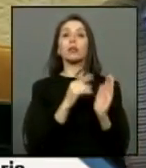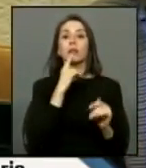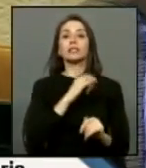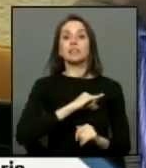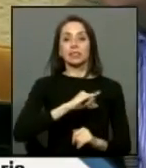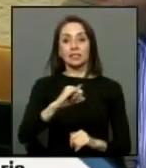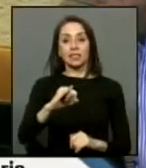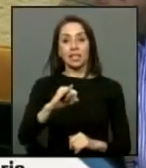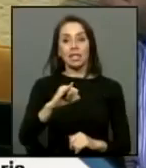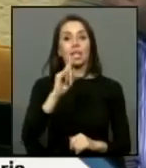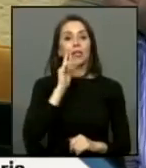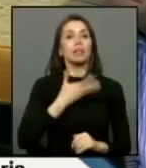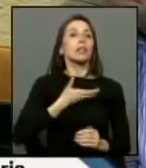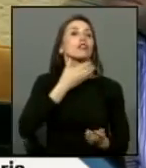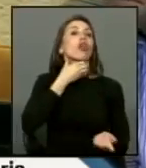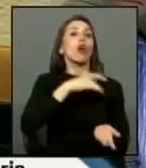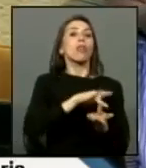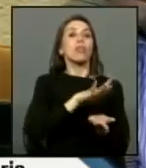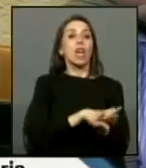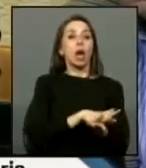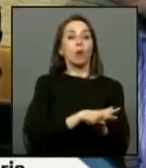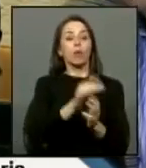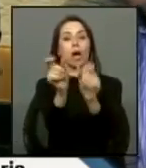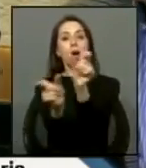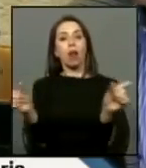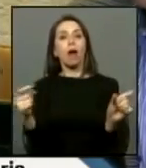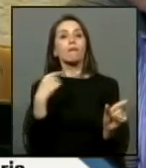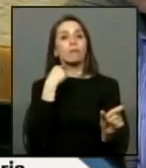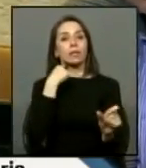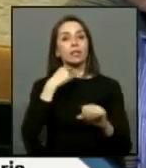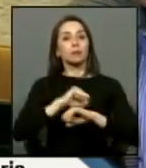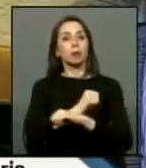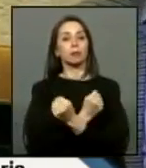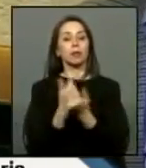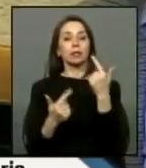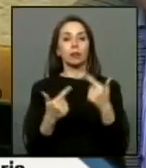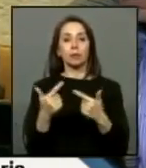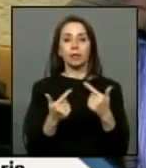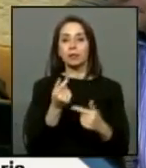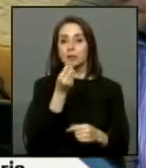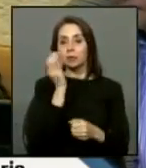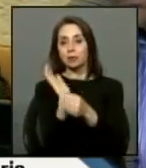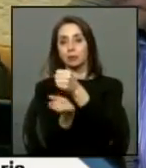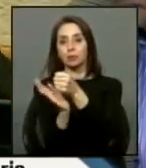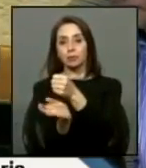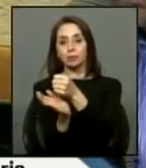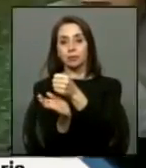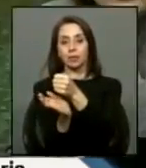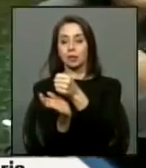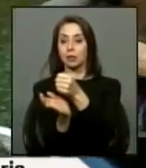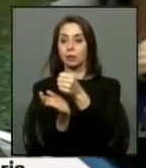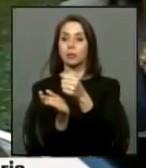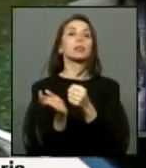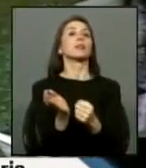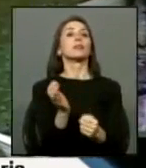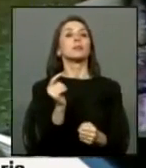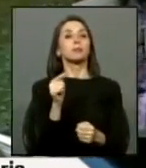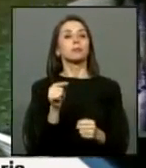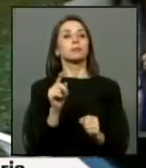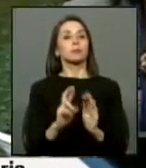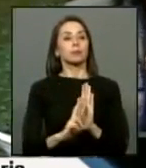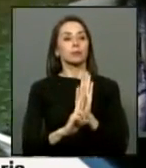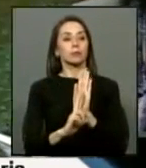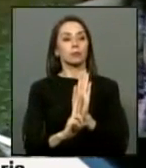teniendo una deuda con las víctimas de prisión política y tortura he dicho muchas gracias en representación